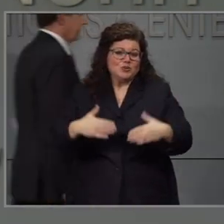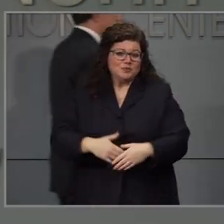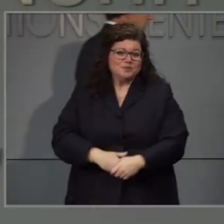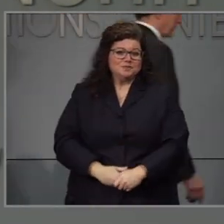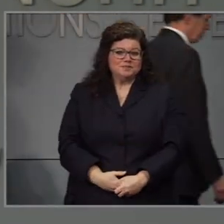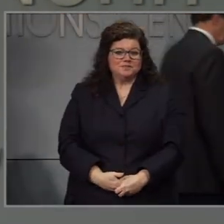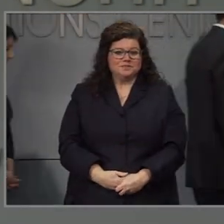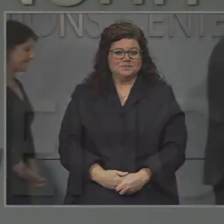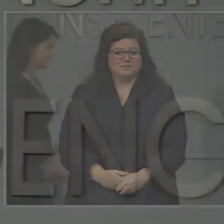seguros. Gracias.